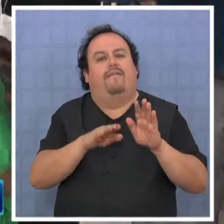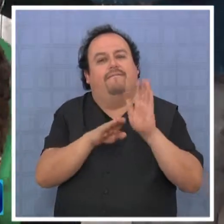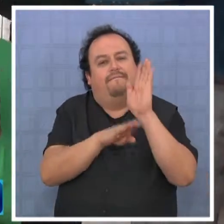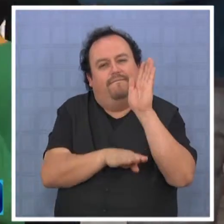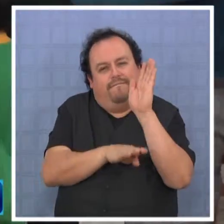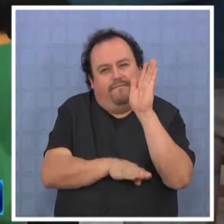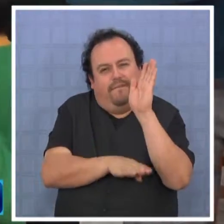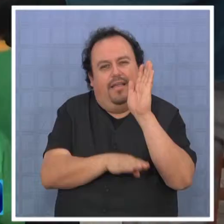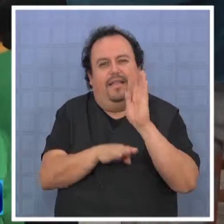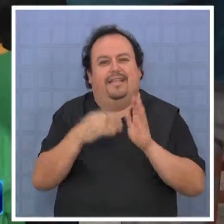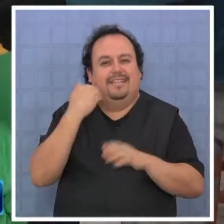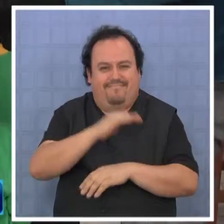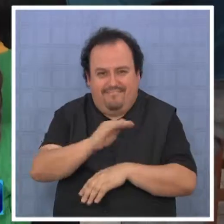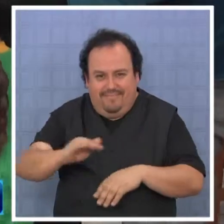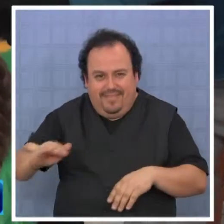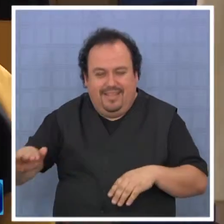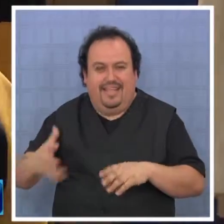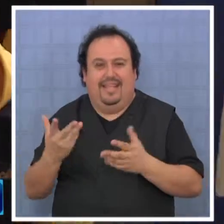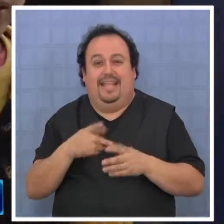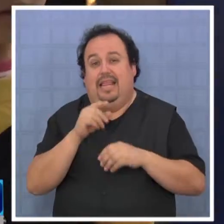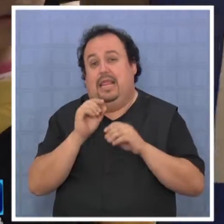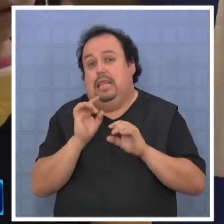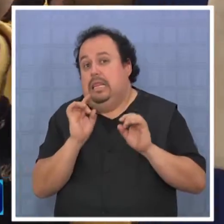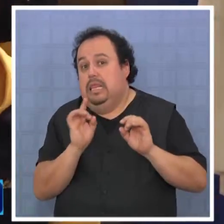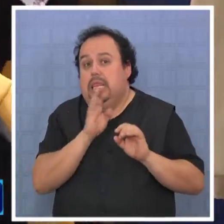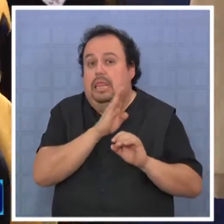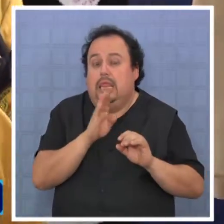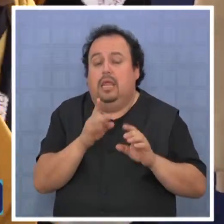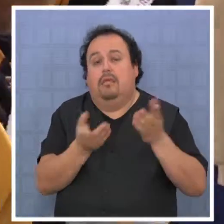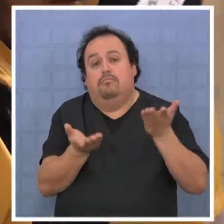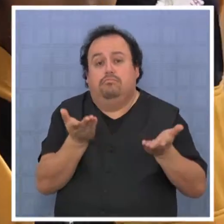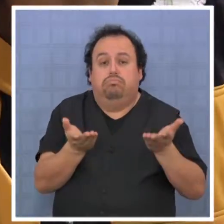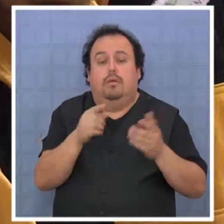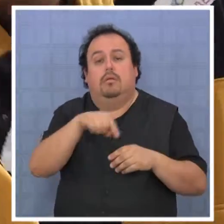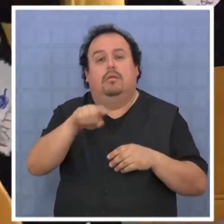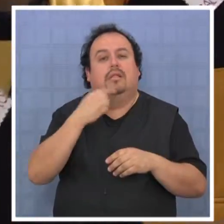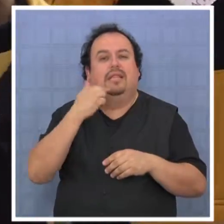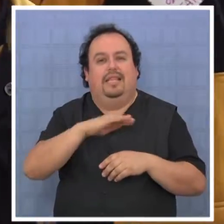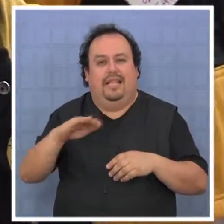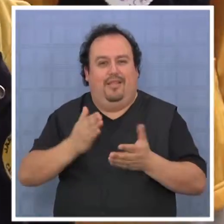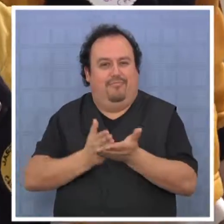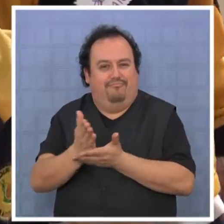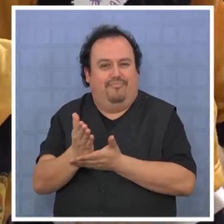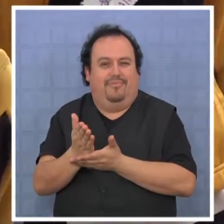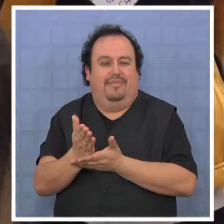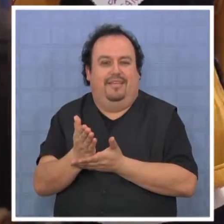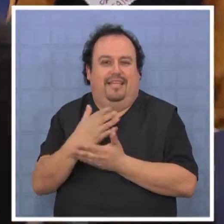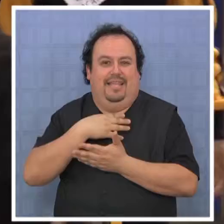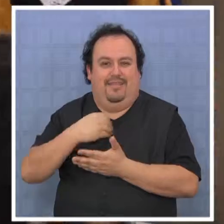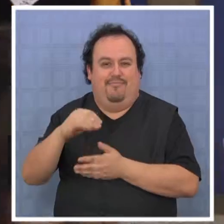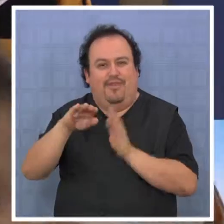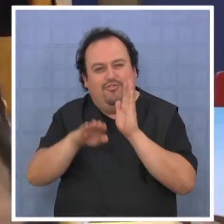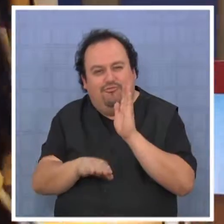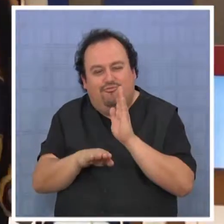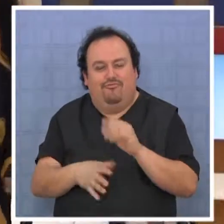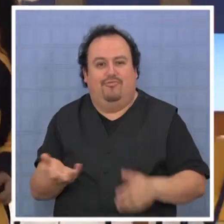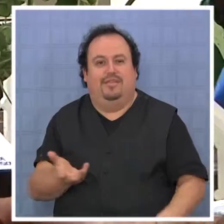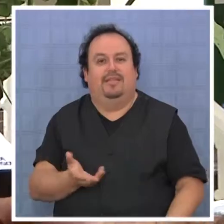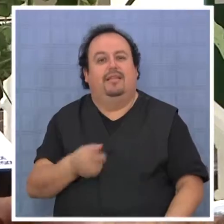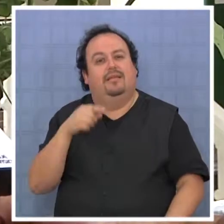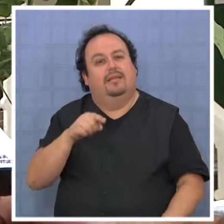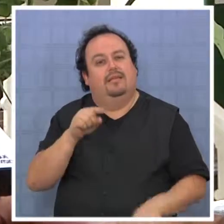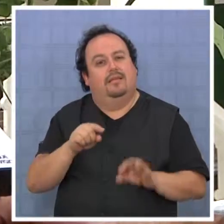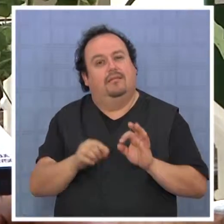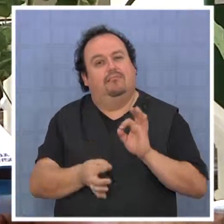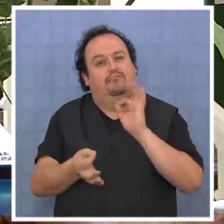enseñanza prebásica, los años son varios más, dependiendo de la edad que nuestros padres elijan para hacernos comenzar a estudiar. El proyecto